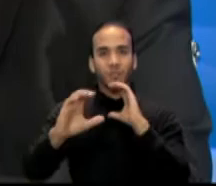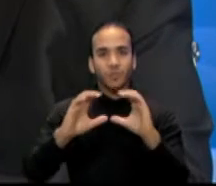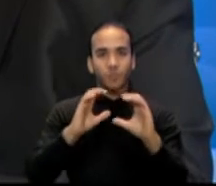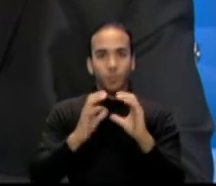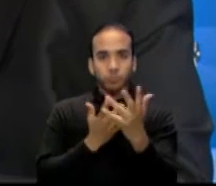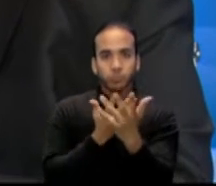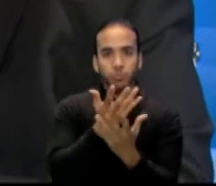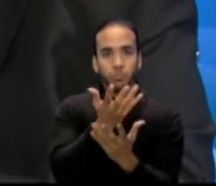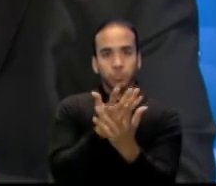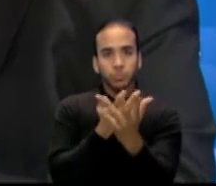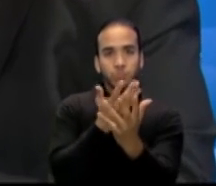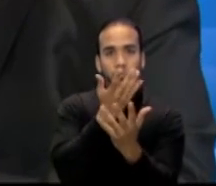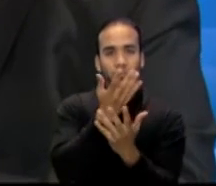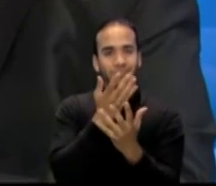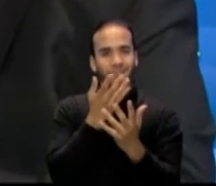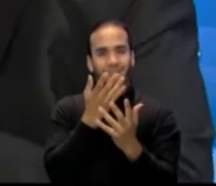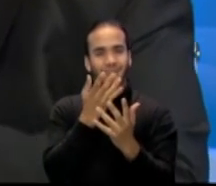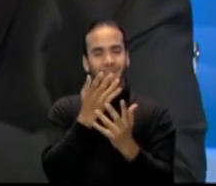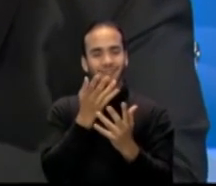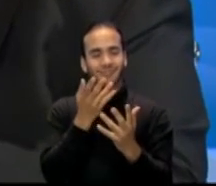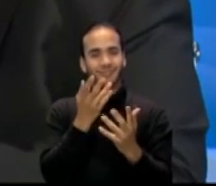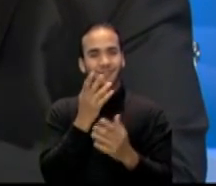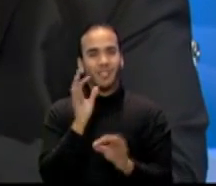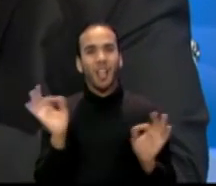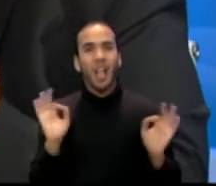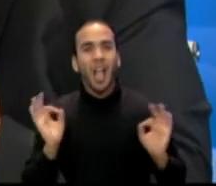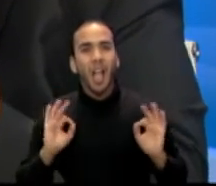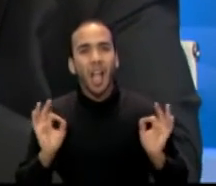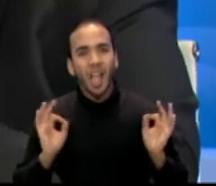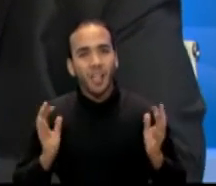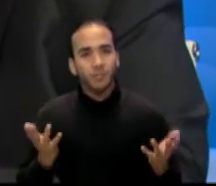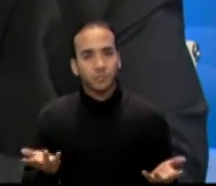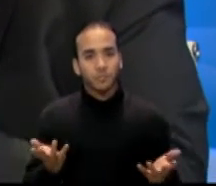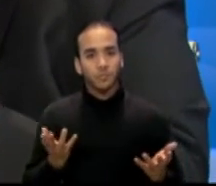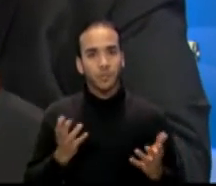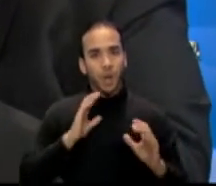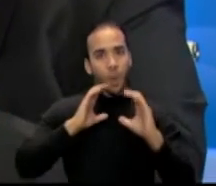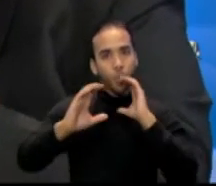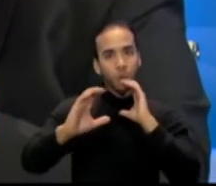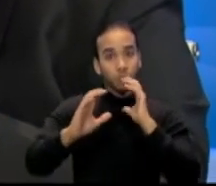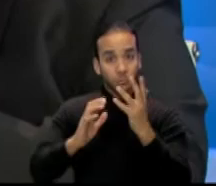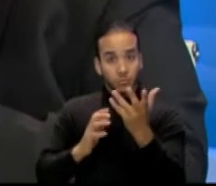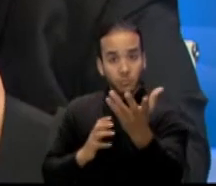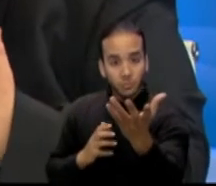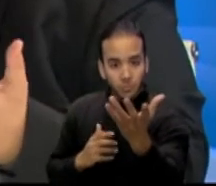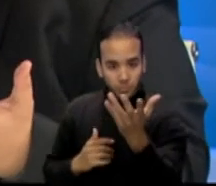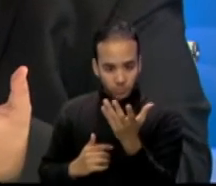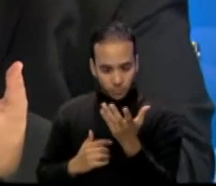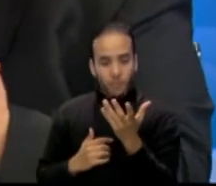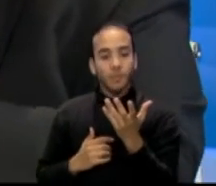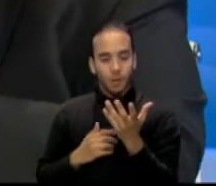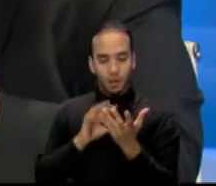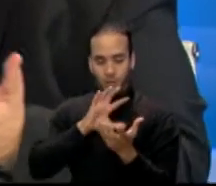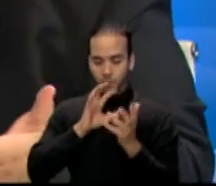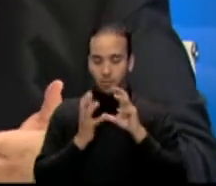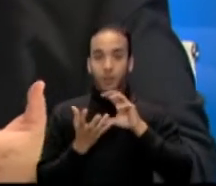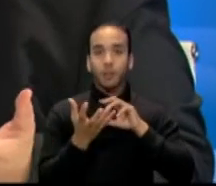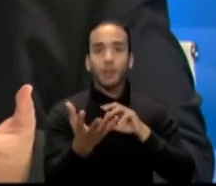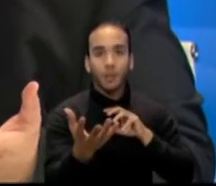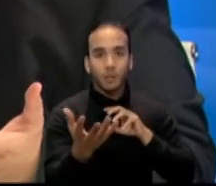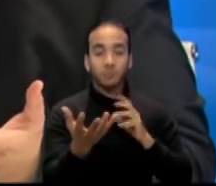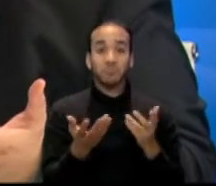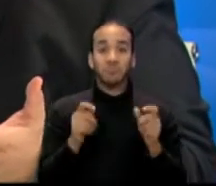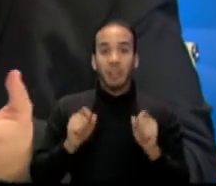que es uno de los detalles más básicos, ¿verdad? Que puede tener un ser humano, que es que me comuniquen. Si yo me puedo comunicar, a veces con el supervisor se pueden